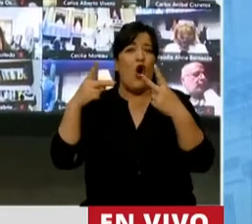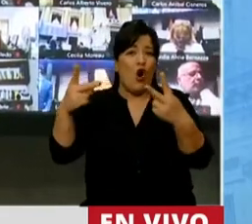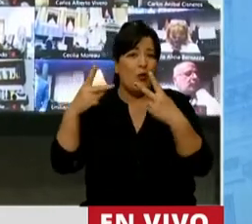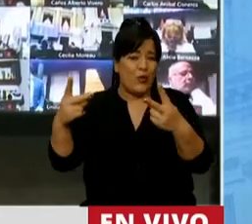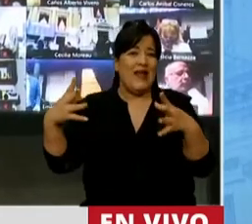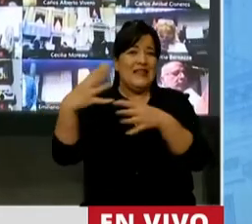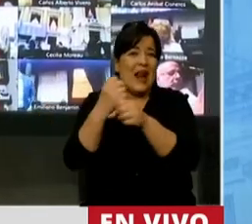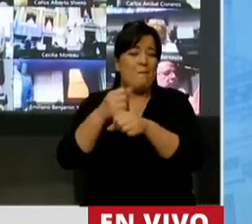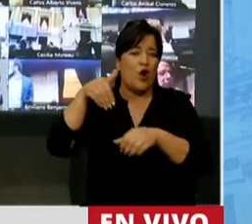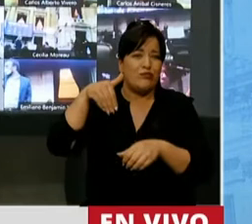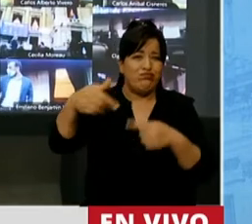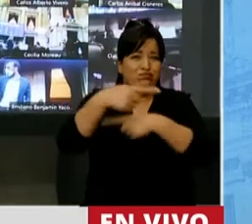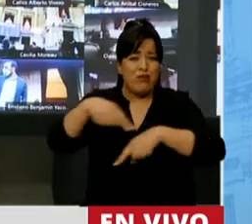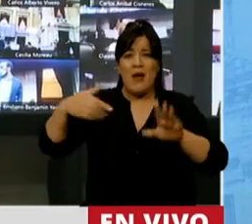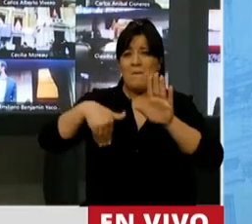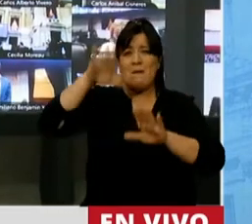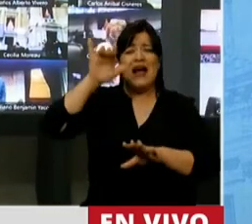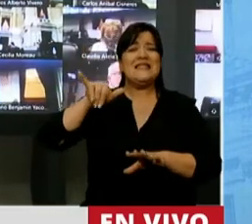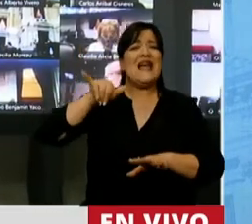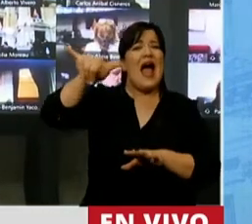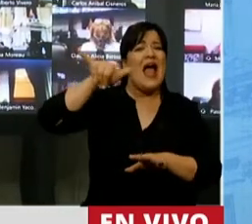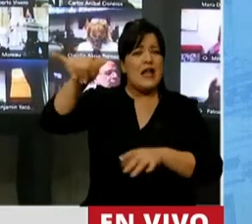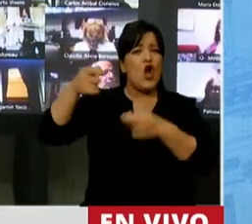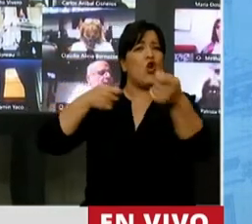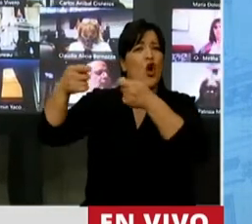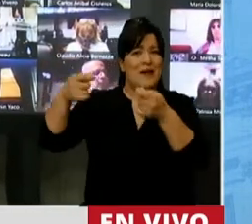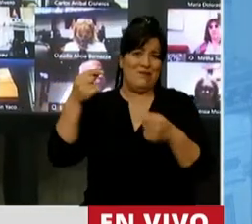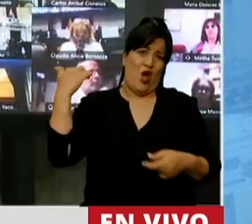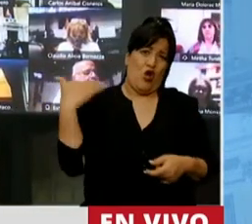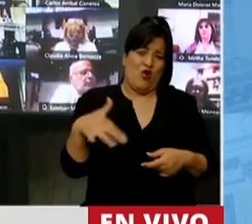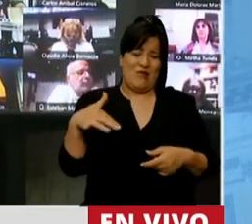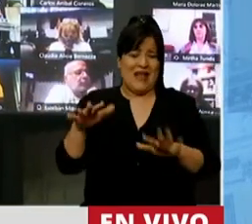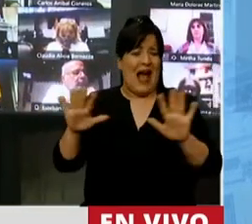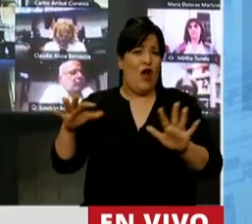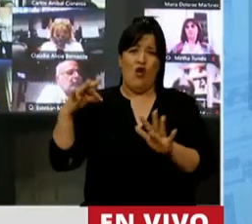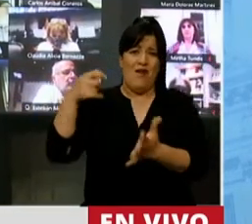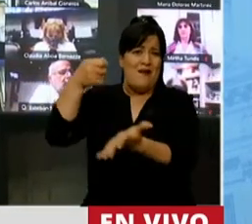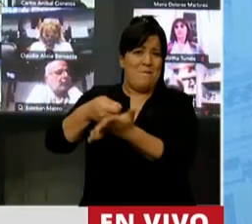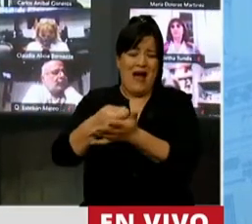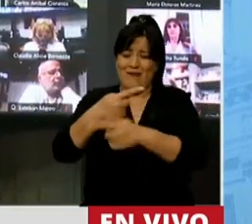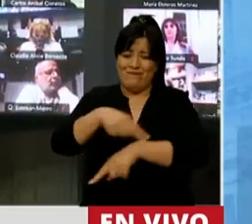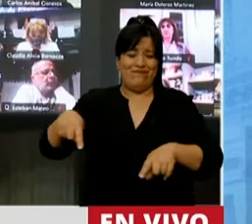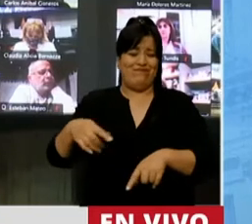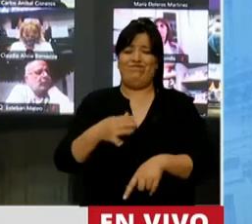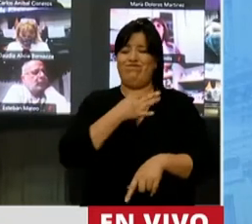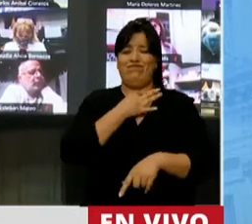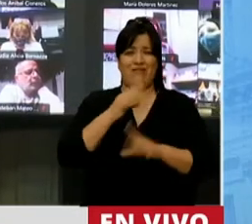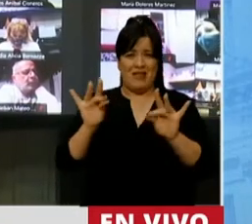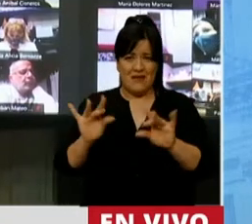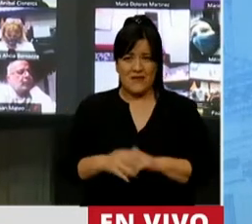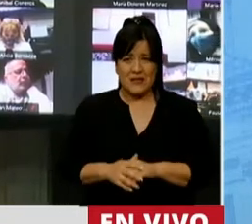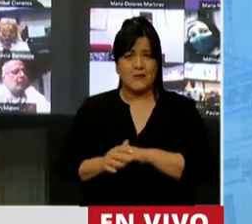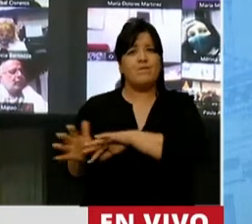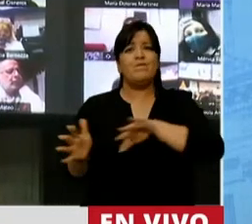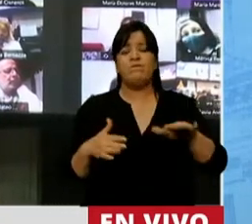Uno de los más dañados fue el aerocomercial por los costos que deben afrontar. ¿Cómo estamos